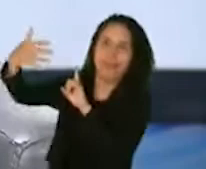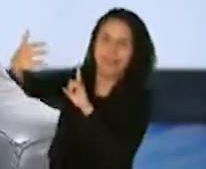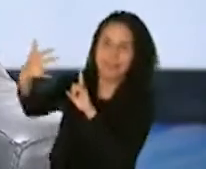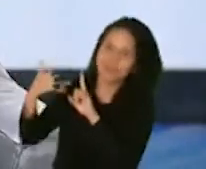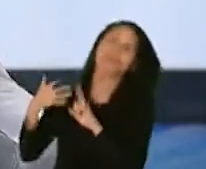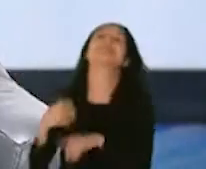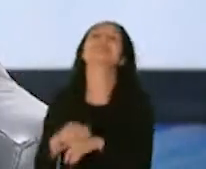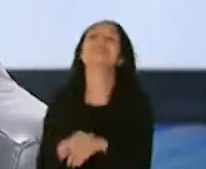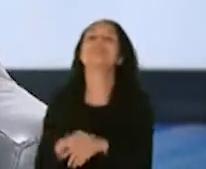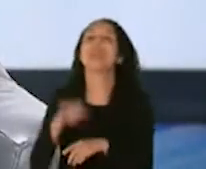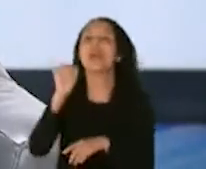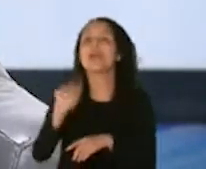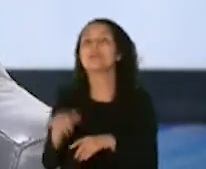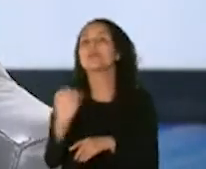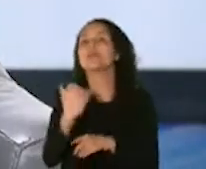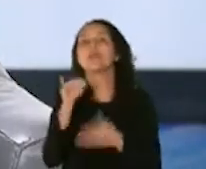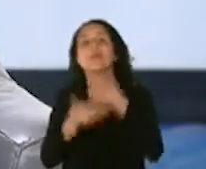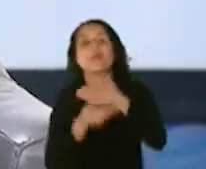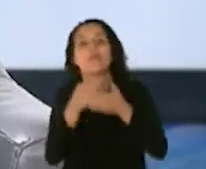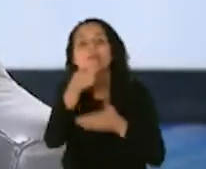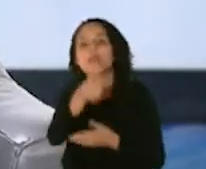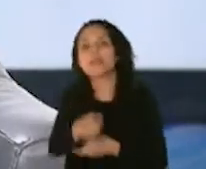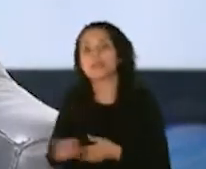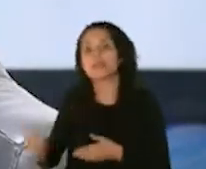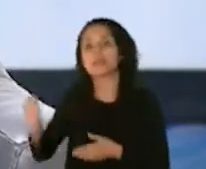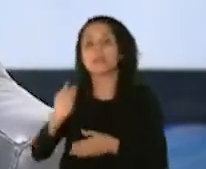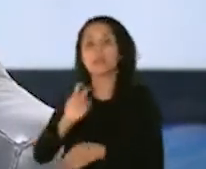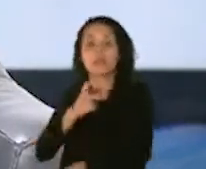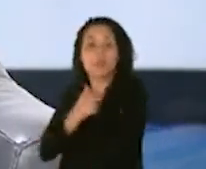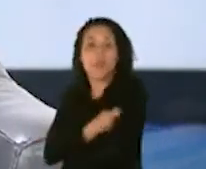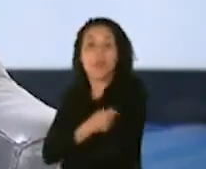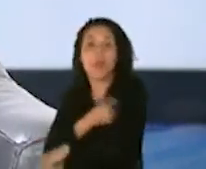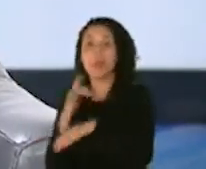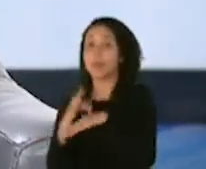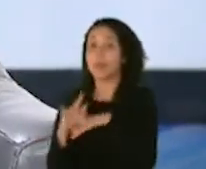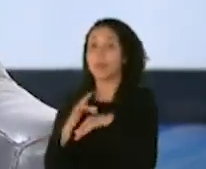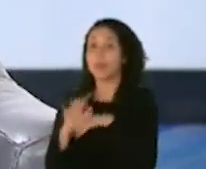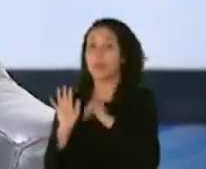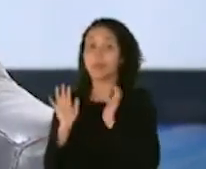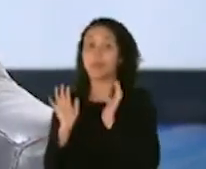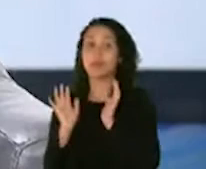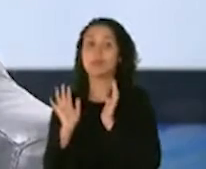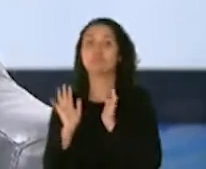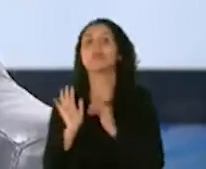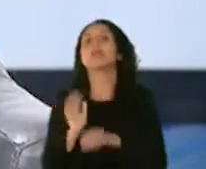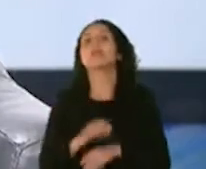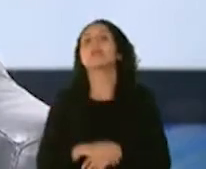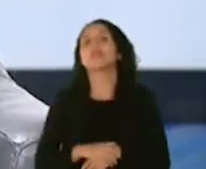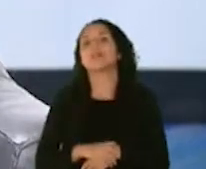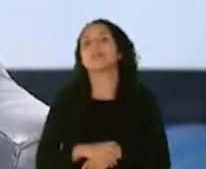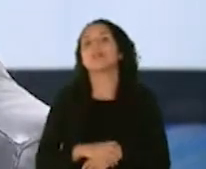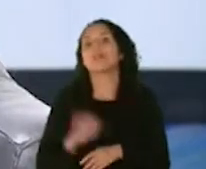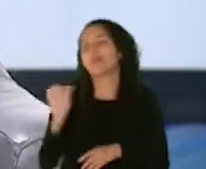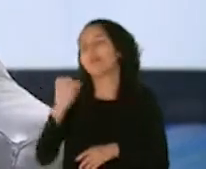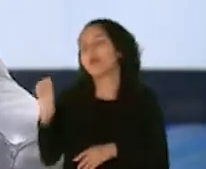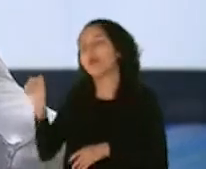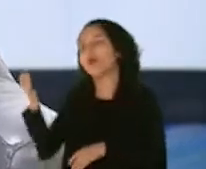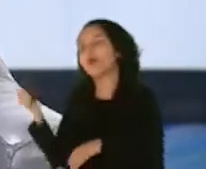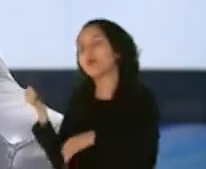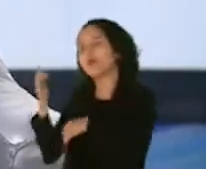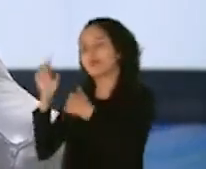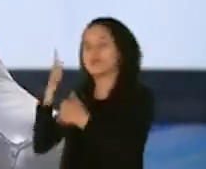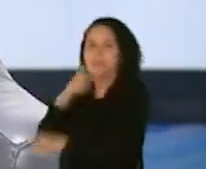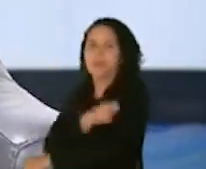supone una transición a que la vacuna esté disponible de rutina, como están disponibles las otras vacunas